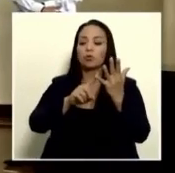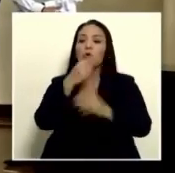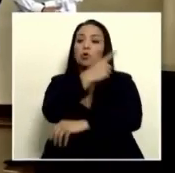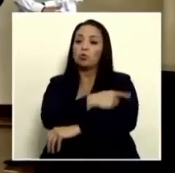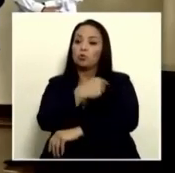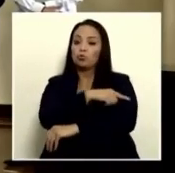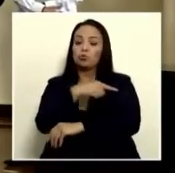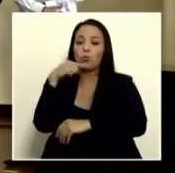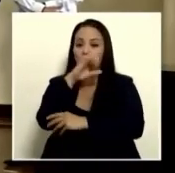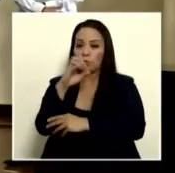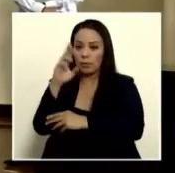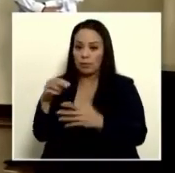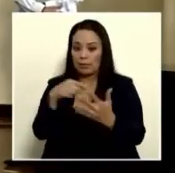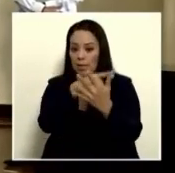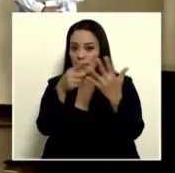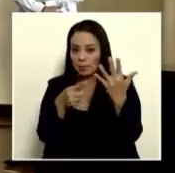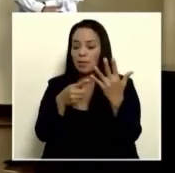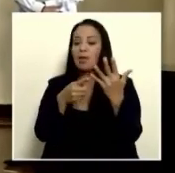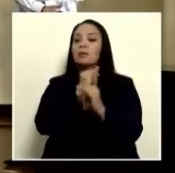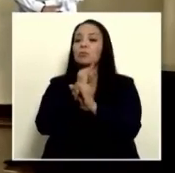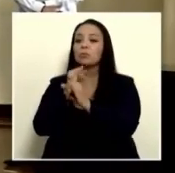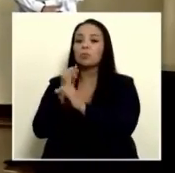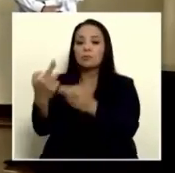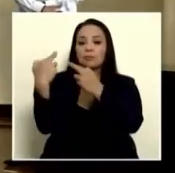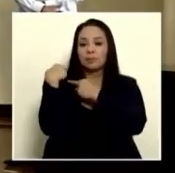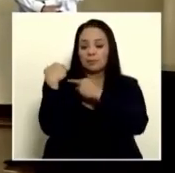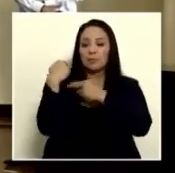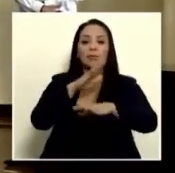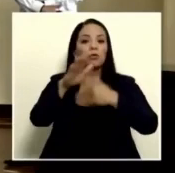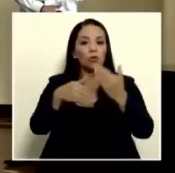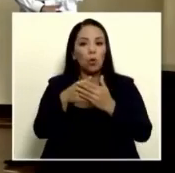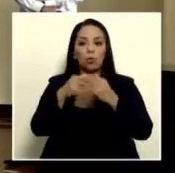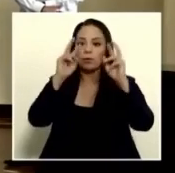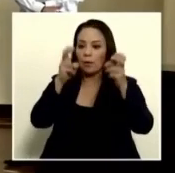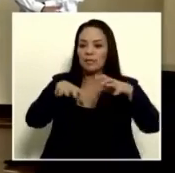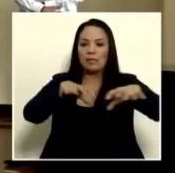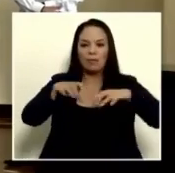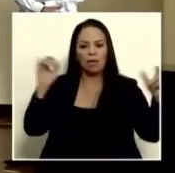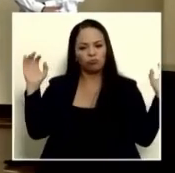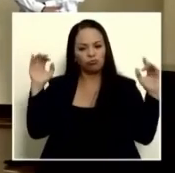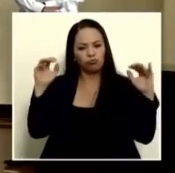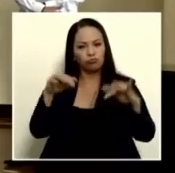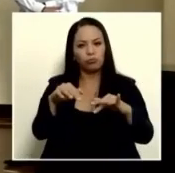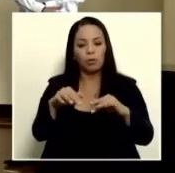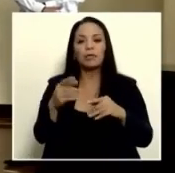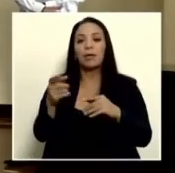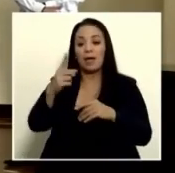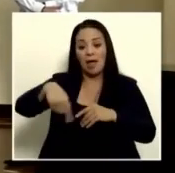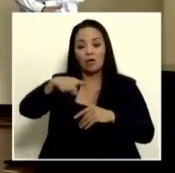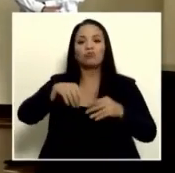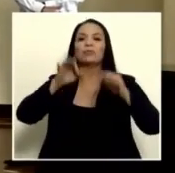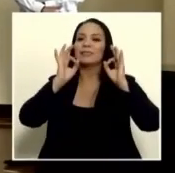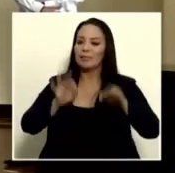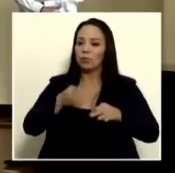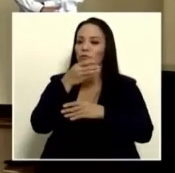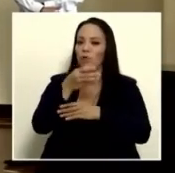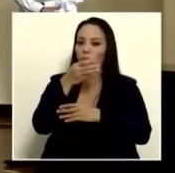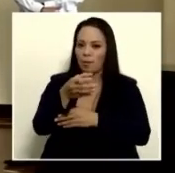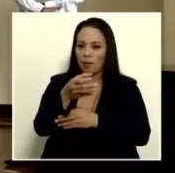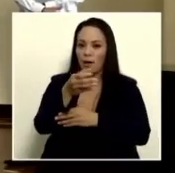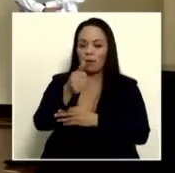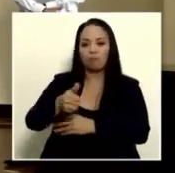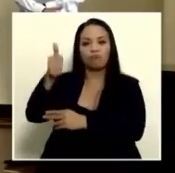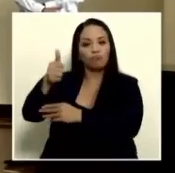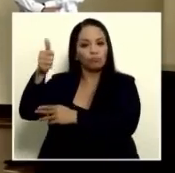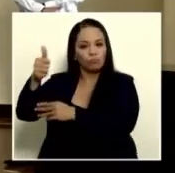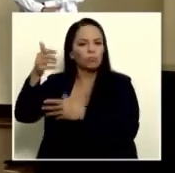Roja Costarricenses, como instituciones encargadas de las concentraciones masivas, han tomado la decisión de recomendar a las autoridades